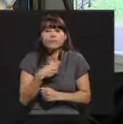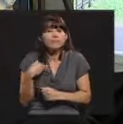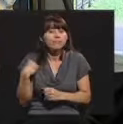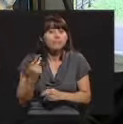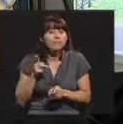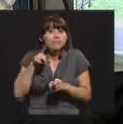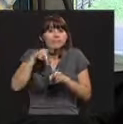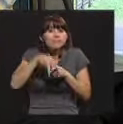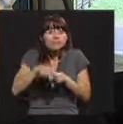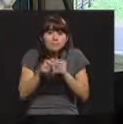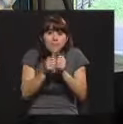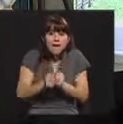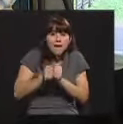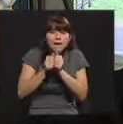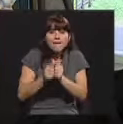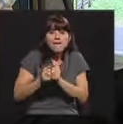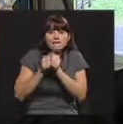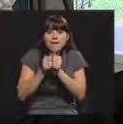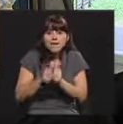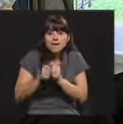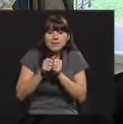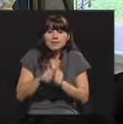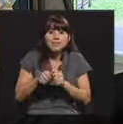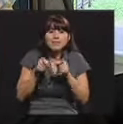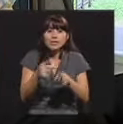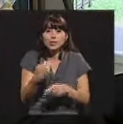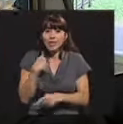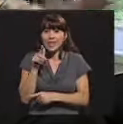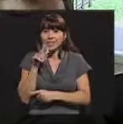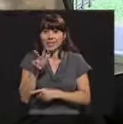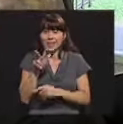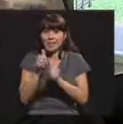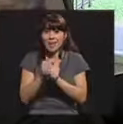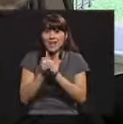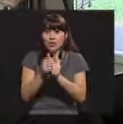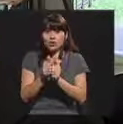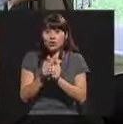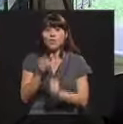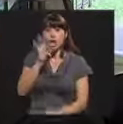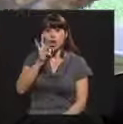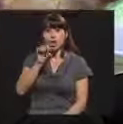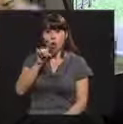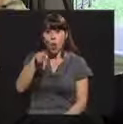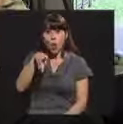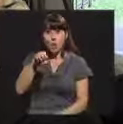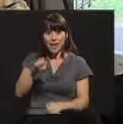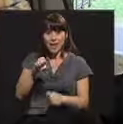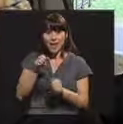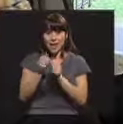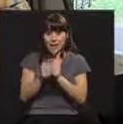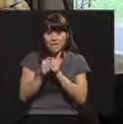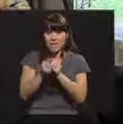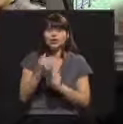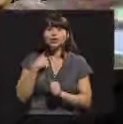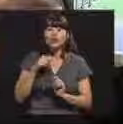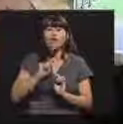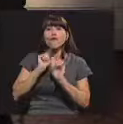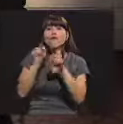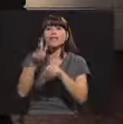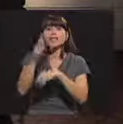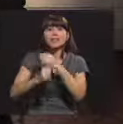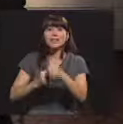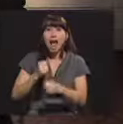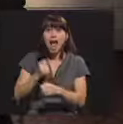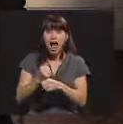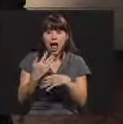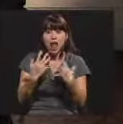todo eso. Yo tenía tres caballos. Como le digo, el tope, yo fui 10 años al tope en caballos. Yo me di cuenta de lo que